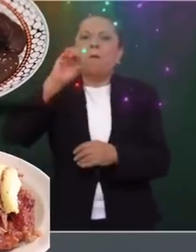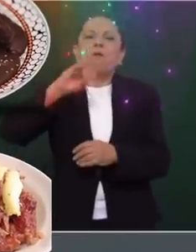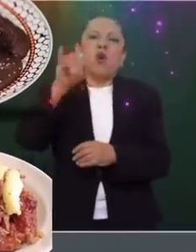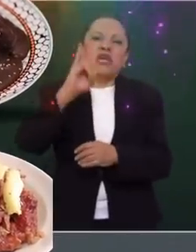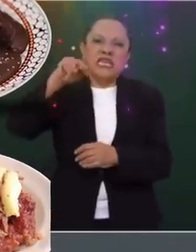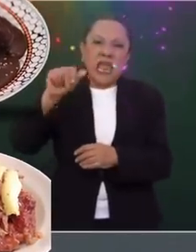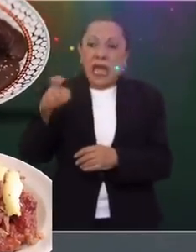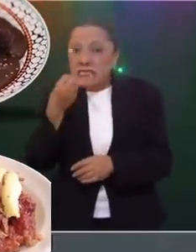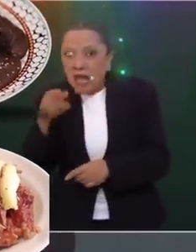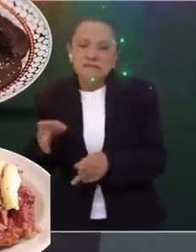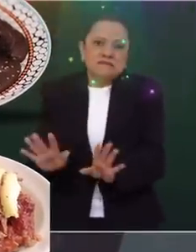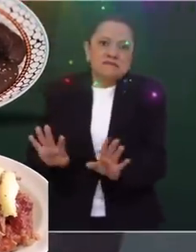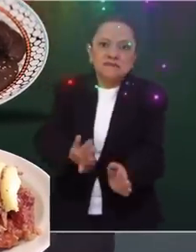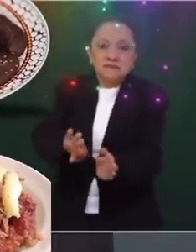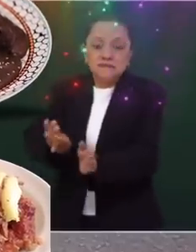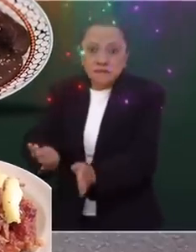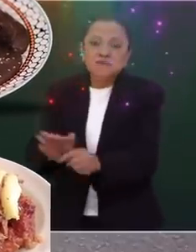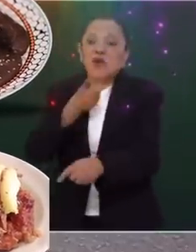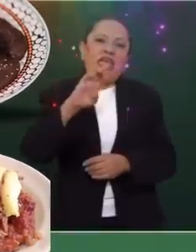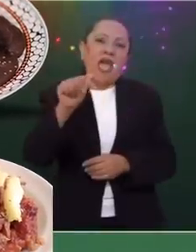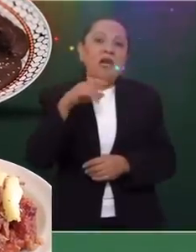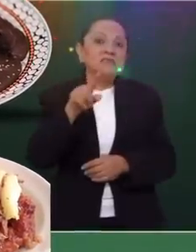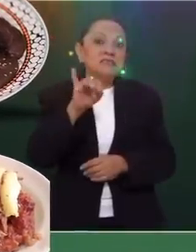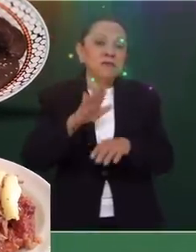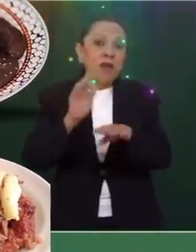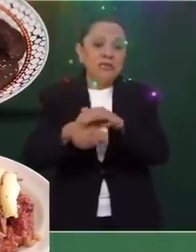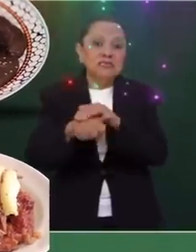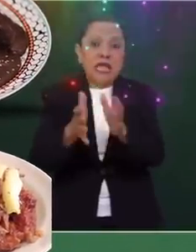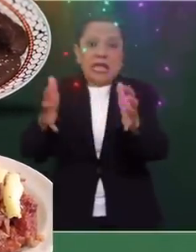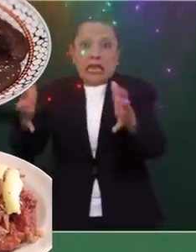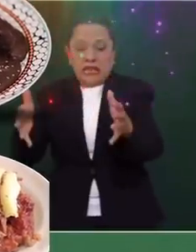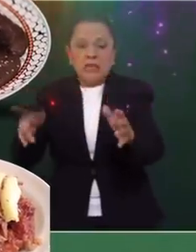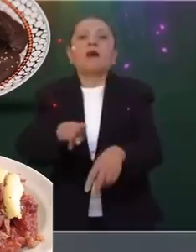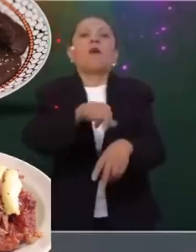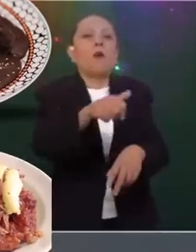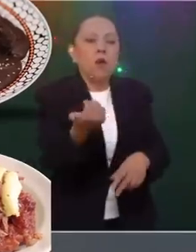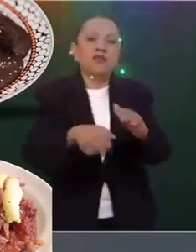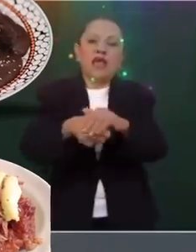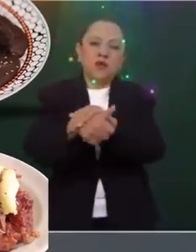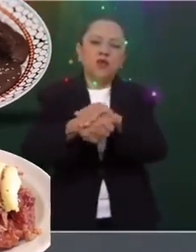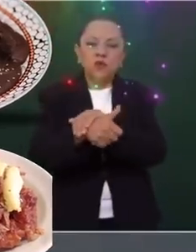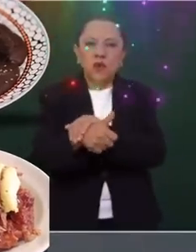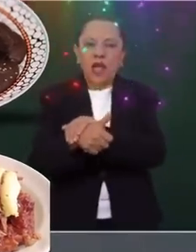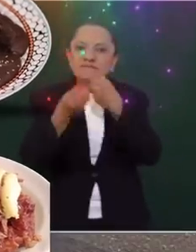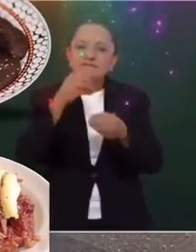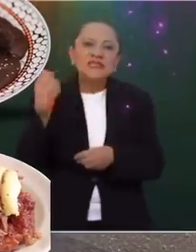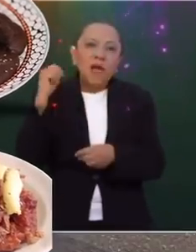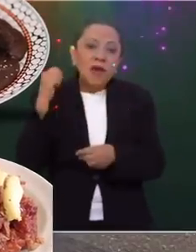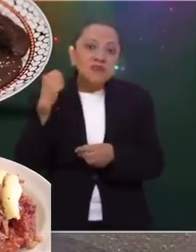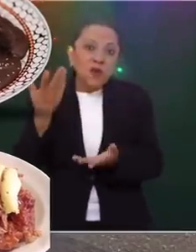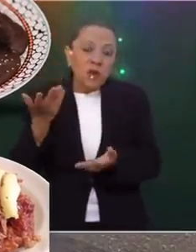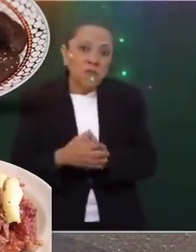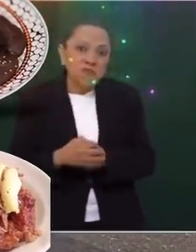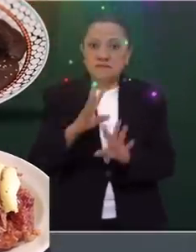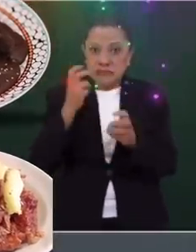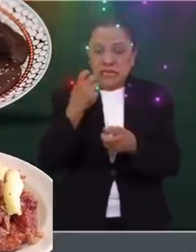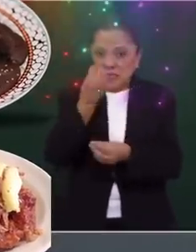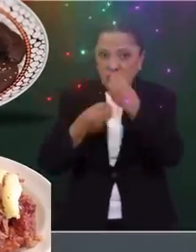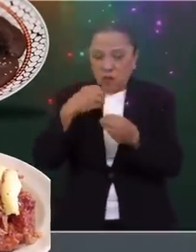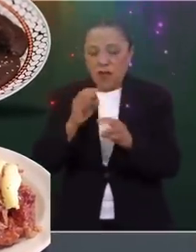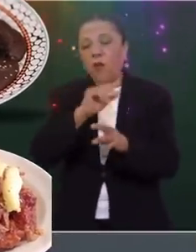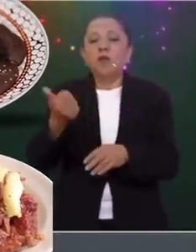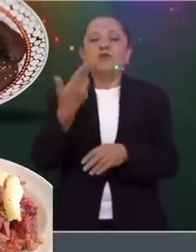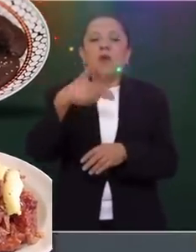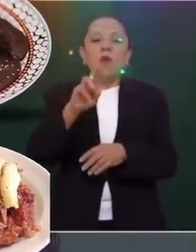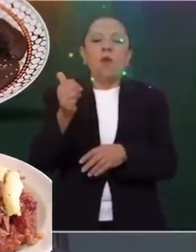se decía que lloraba. Luego la tortuga de agua dulce, en sangre. El